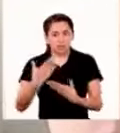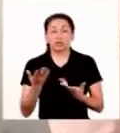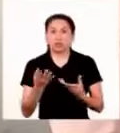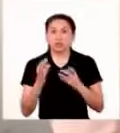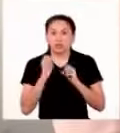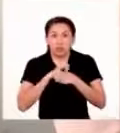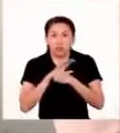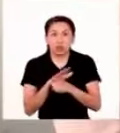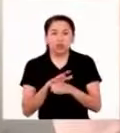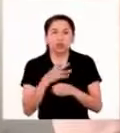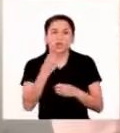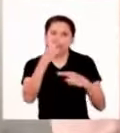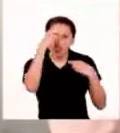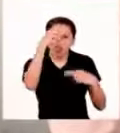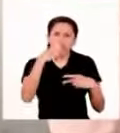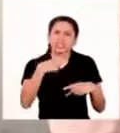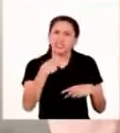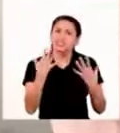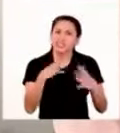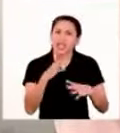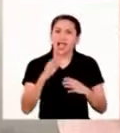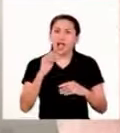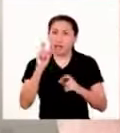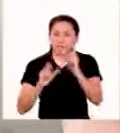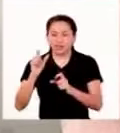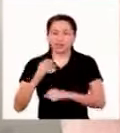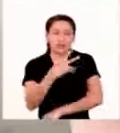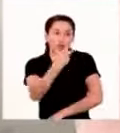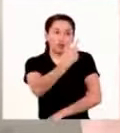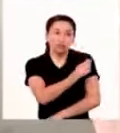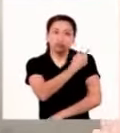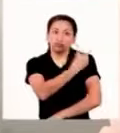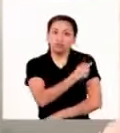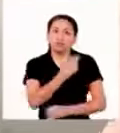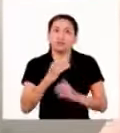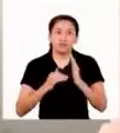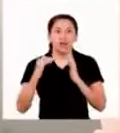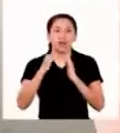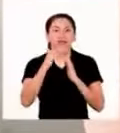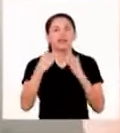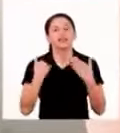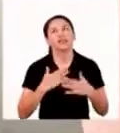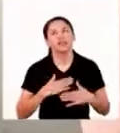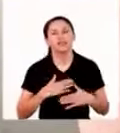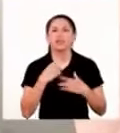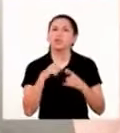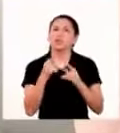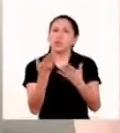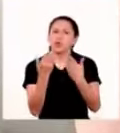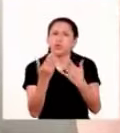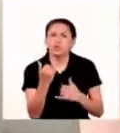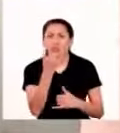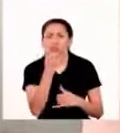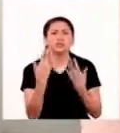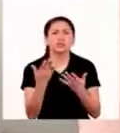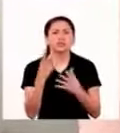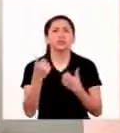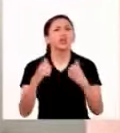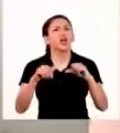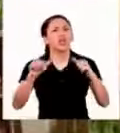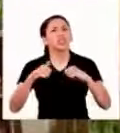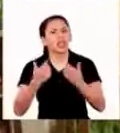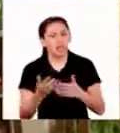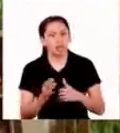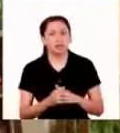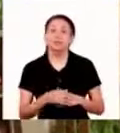-19. Aunque ahora veo las noticias que ya más adultos mayores están vacunando. Ay, qué alegría, de verdad, sí. Pero cuéntame, ¿qué ha pasado?